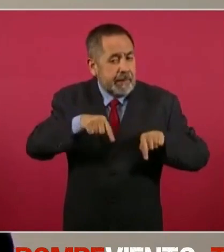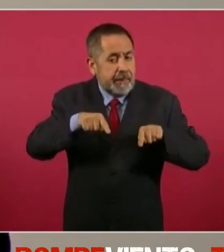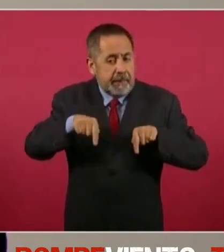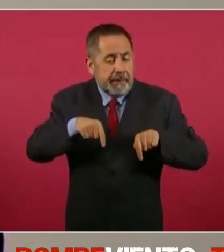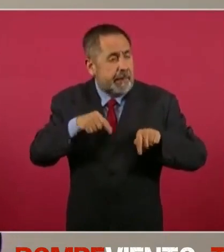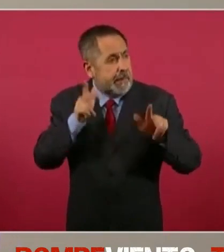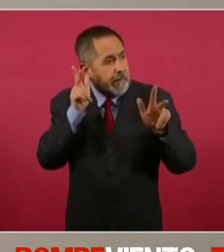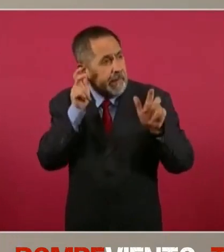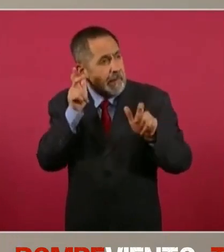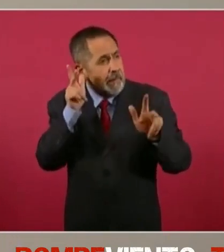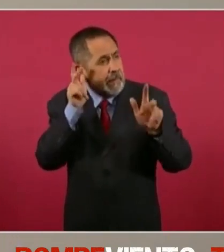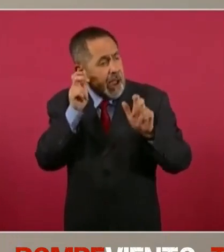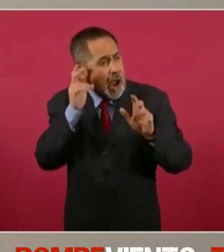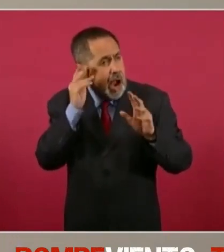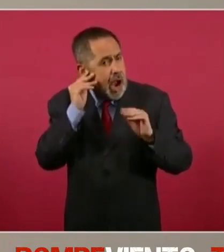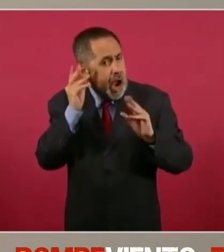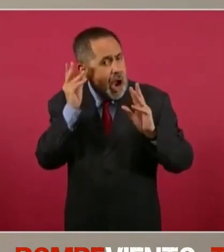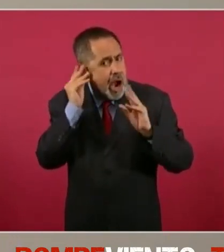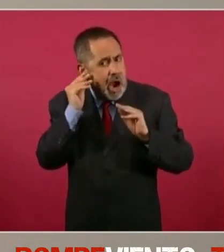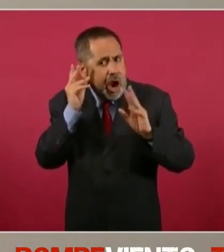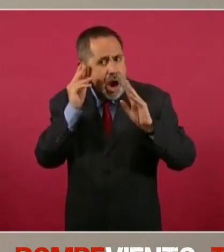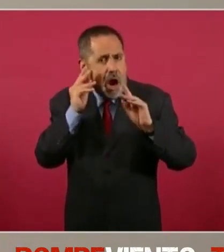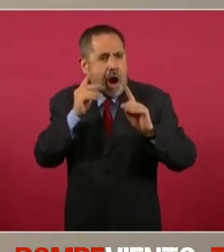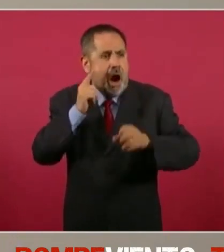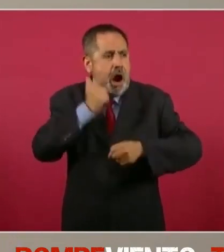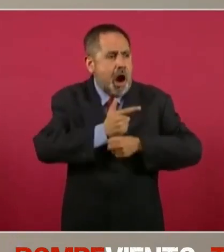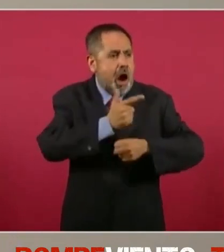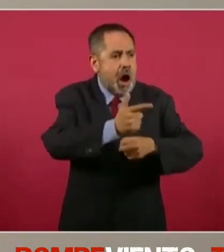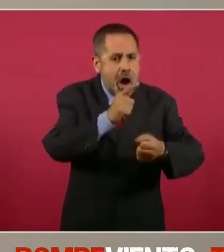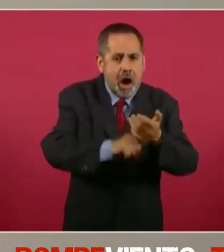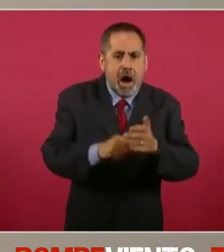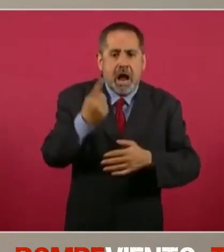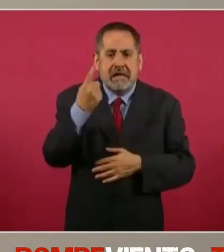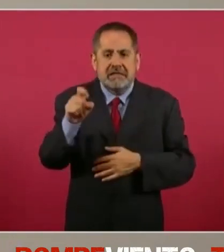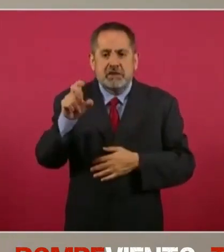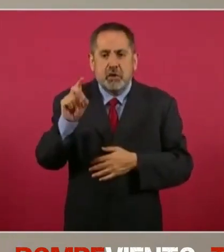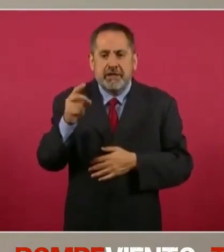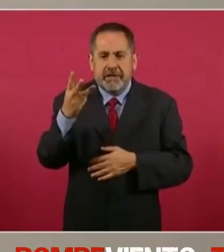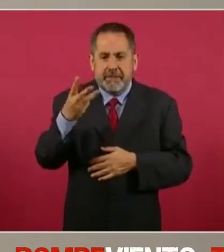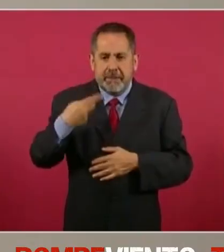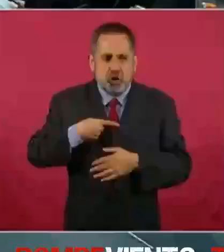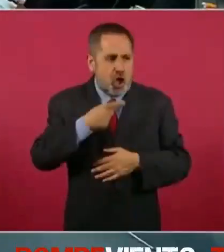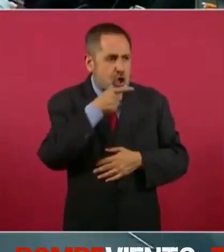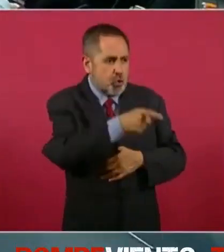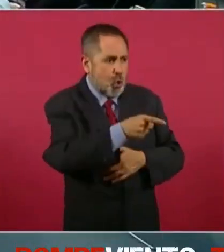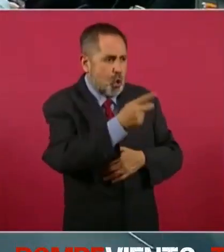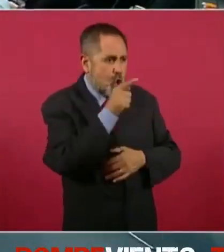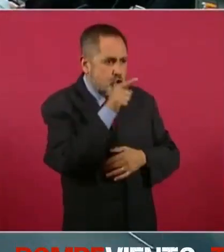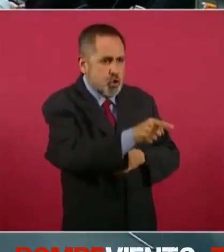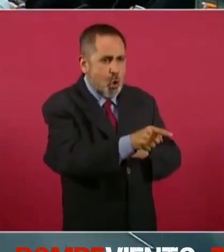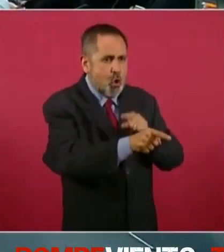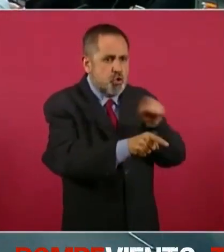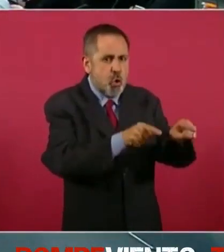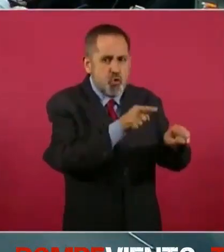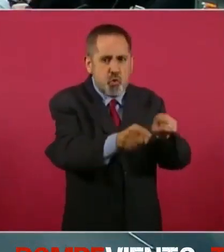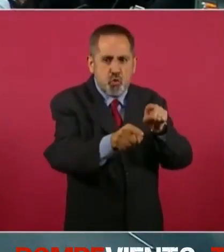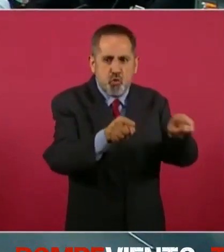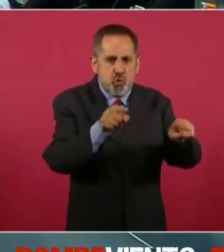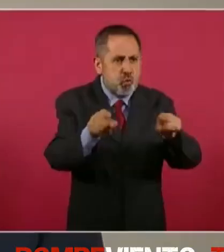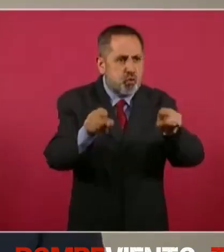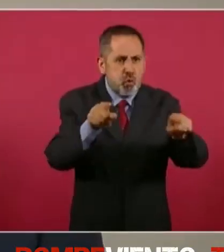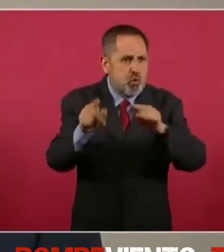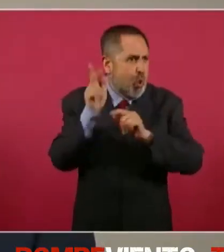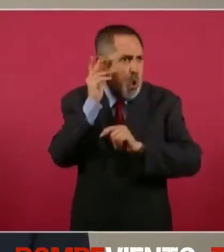que nos ha permitido hacer el seguimiento de 133 sujetos y tener un